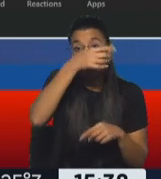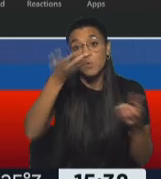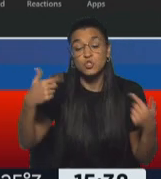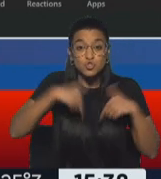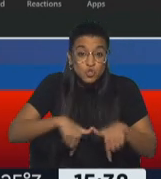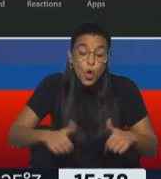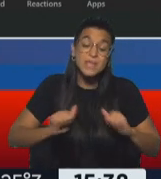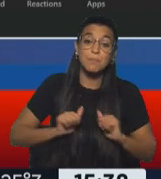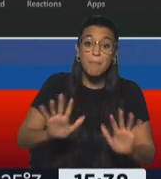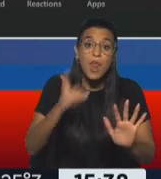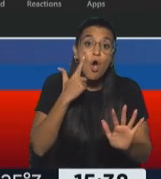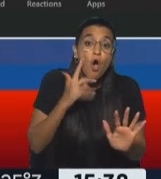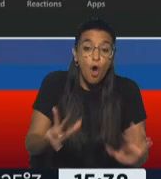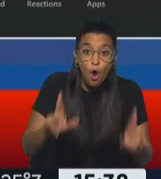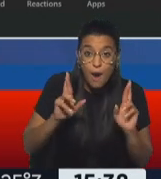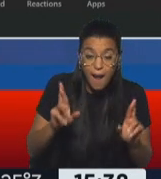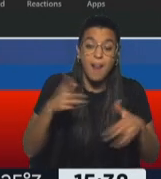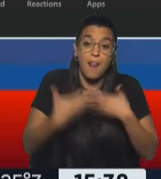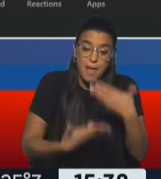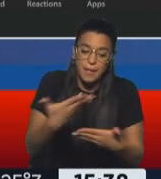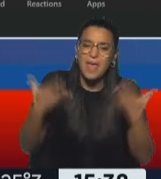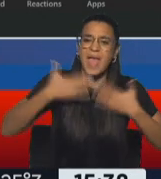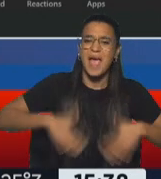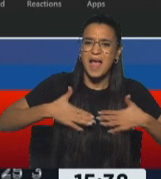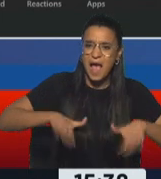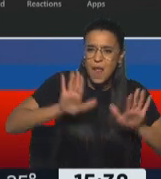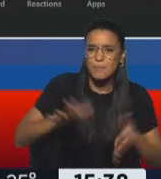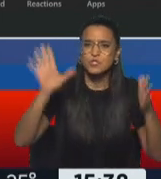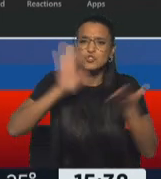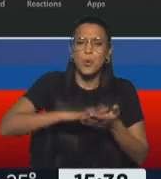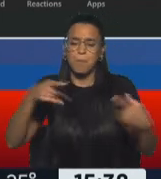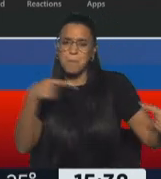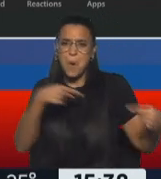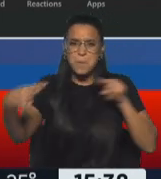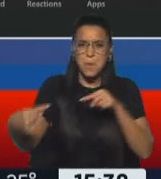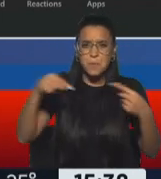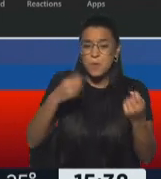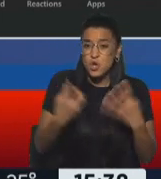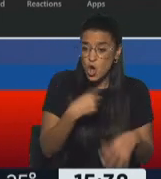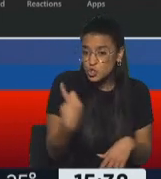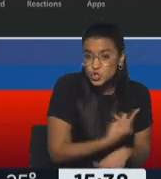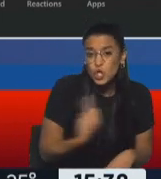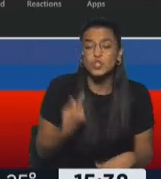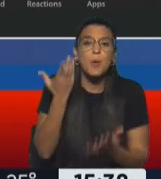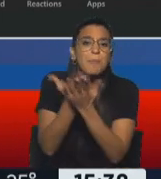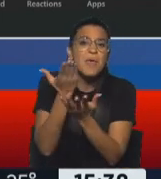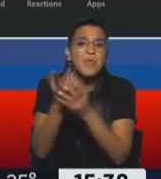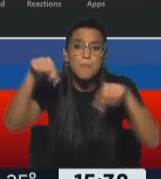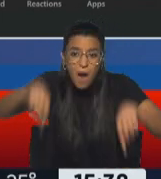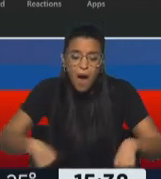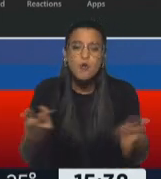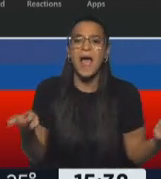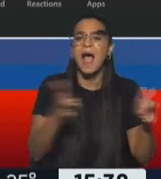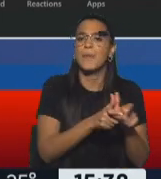que se pongan paños fríos sobre, digamos, este tipo de controversias porque lo que nosotros requerimos en estos momentos es que haya un